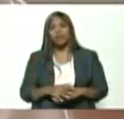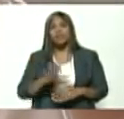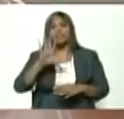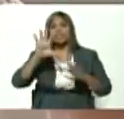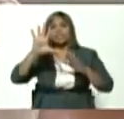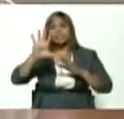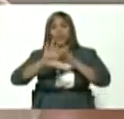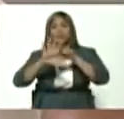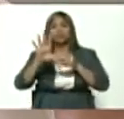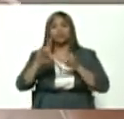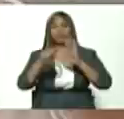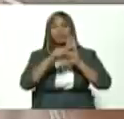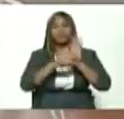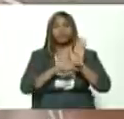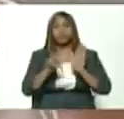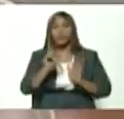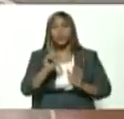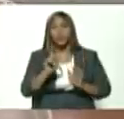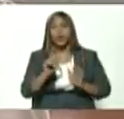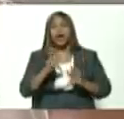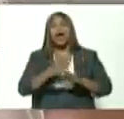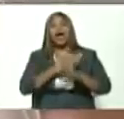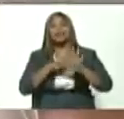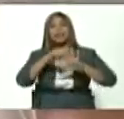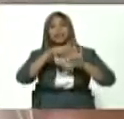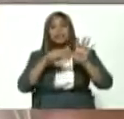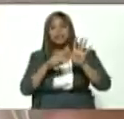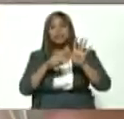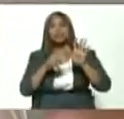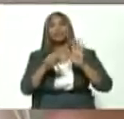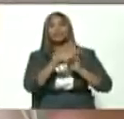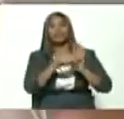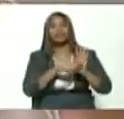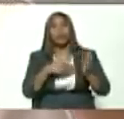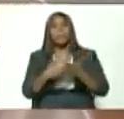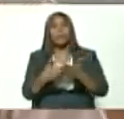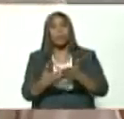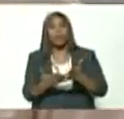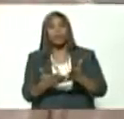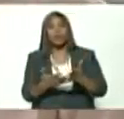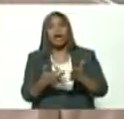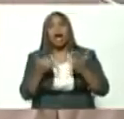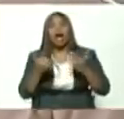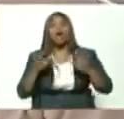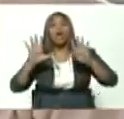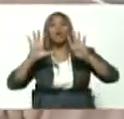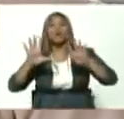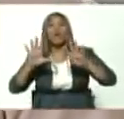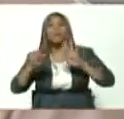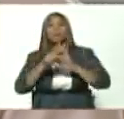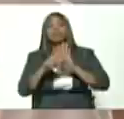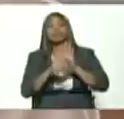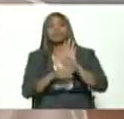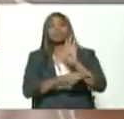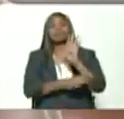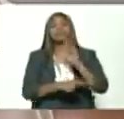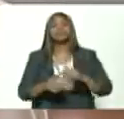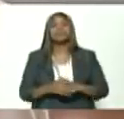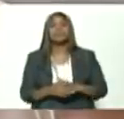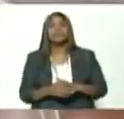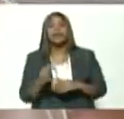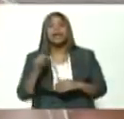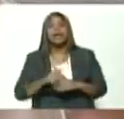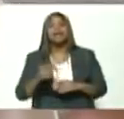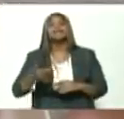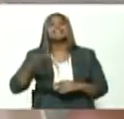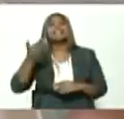puntos los cinco puntos primero que usted anunció ahora son nueve puntos son necesarios